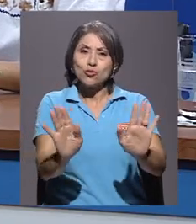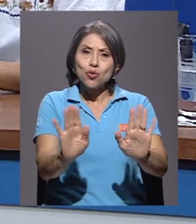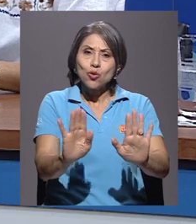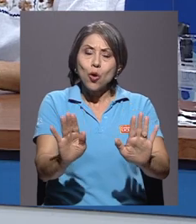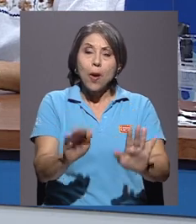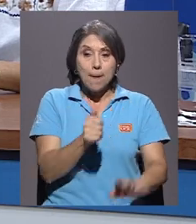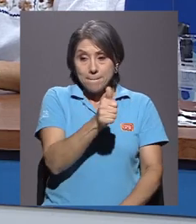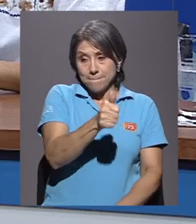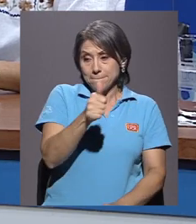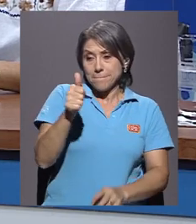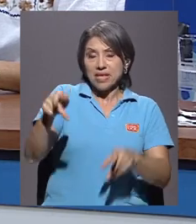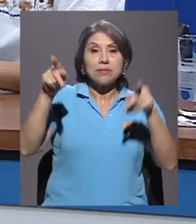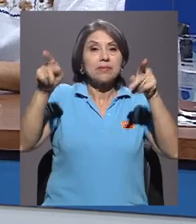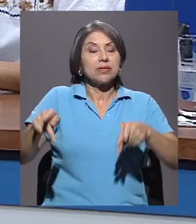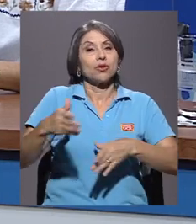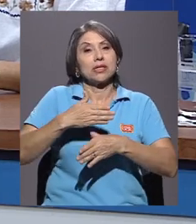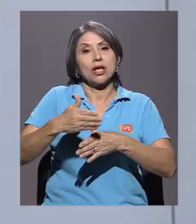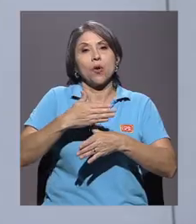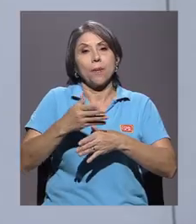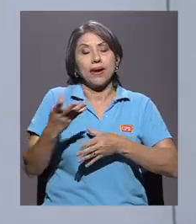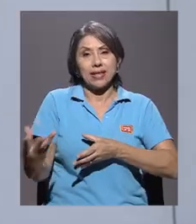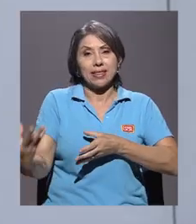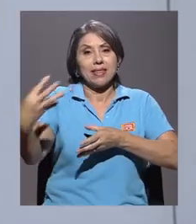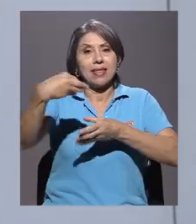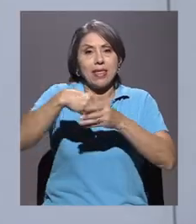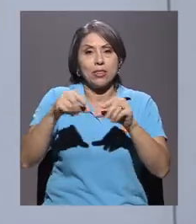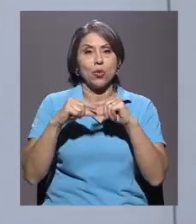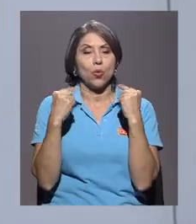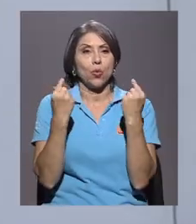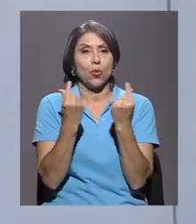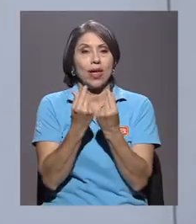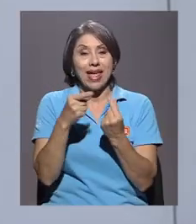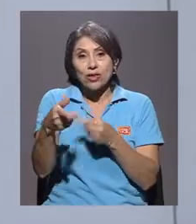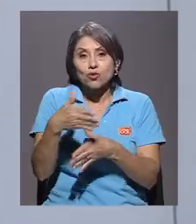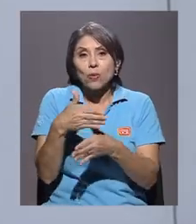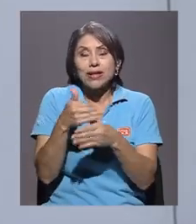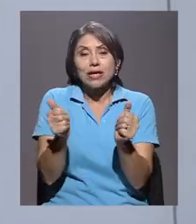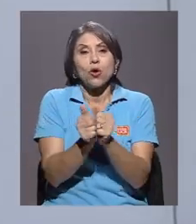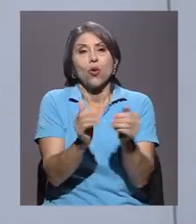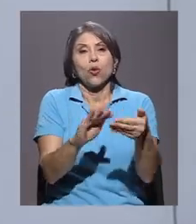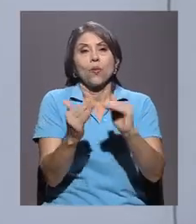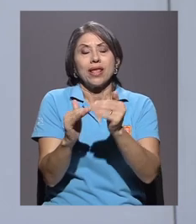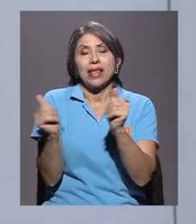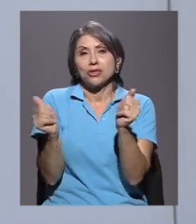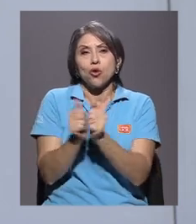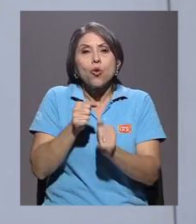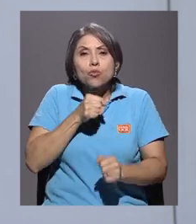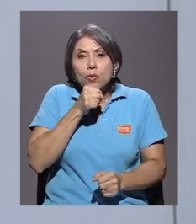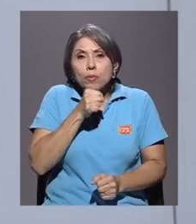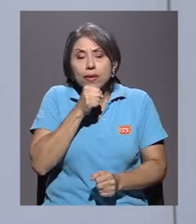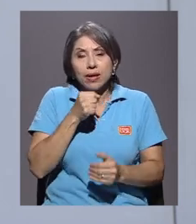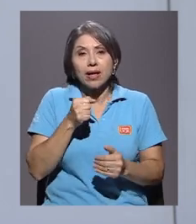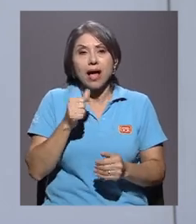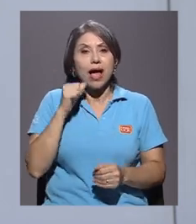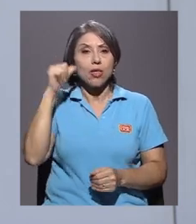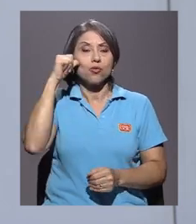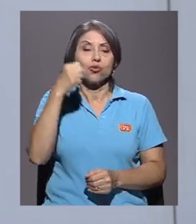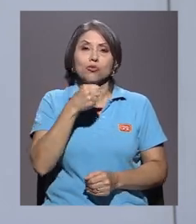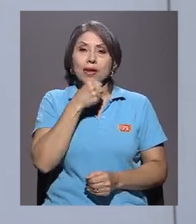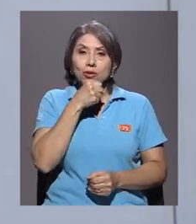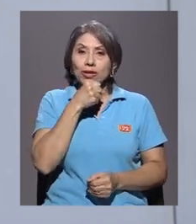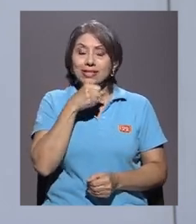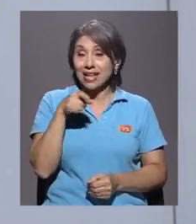mismos coristas que comparten, por ejemplo, con las comunidades, con los señores ancianos que están ahí, adultos mayores que están